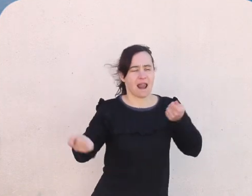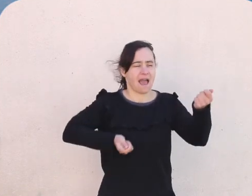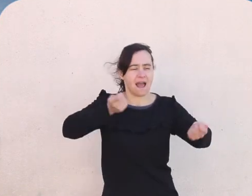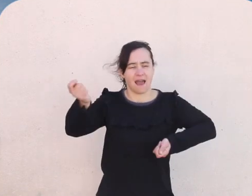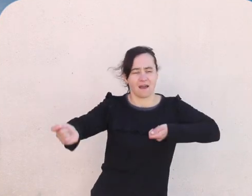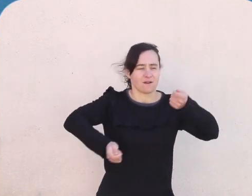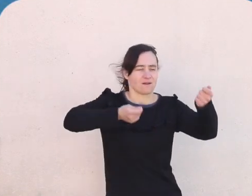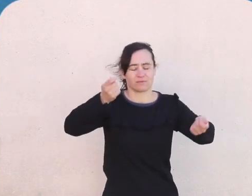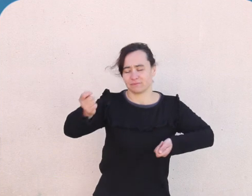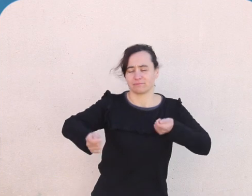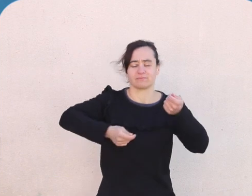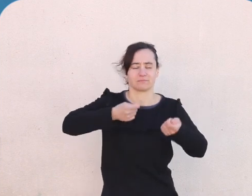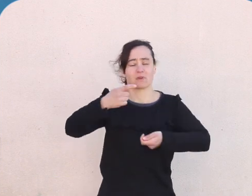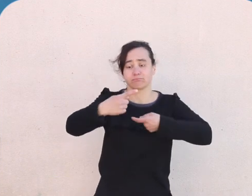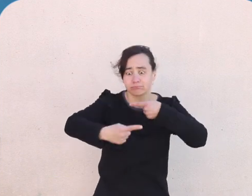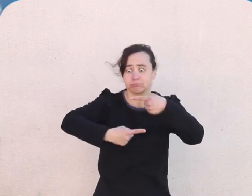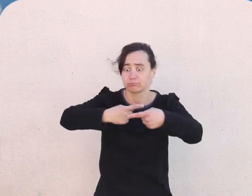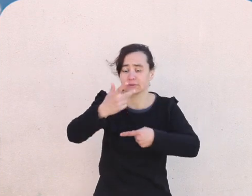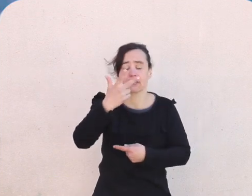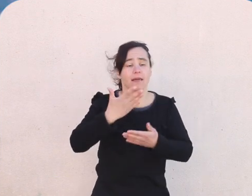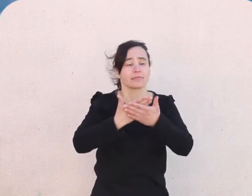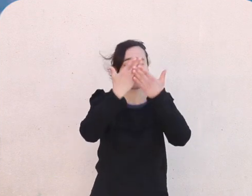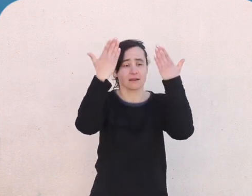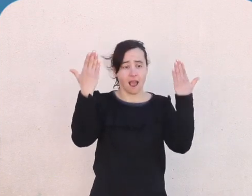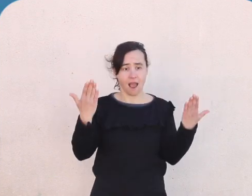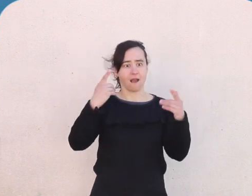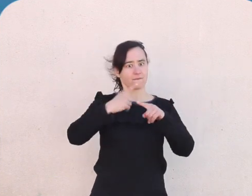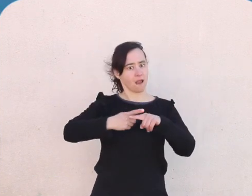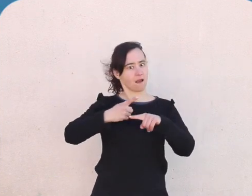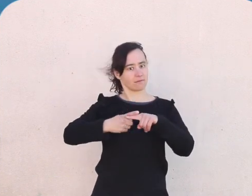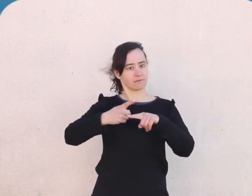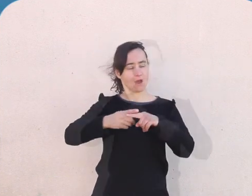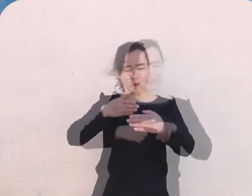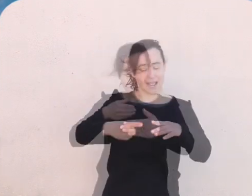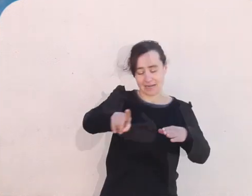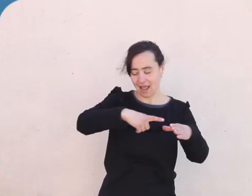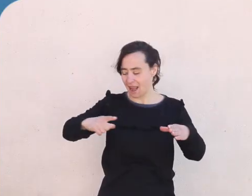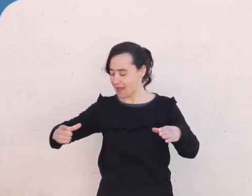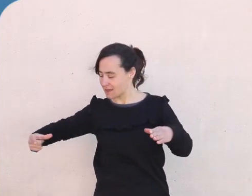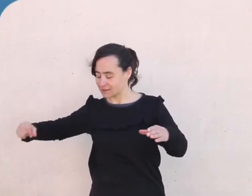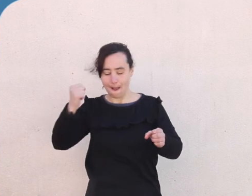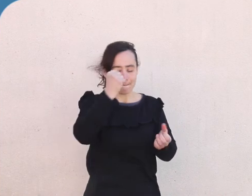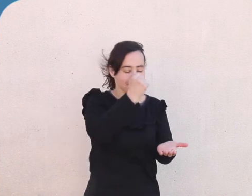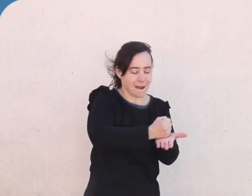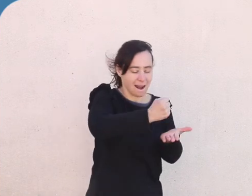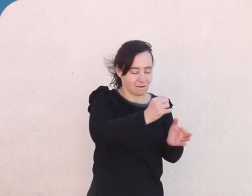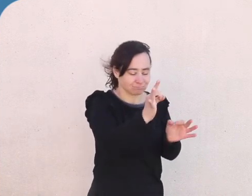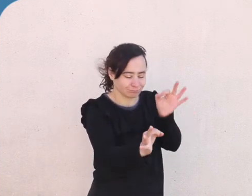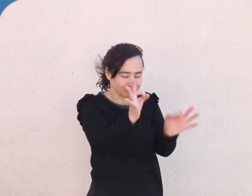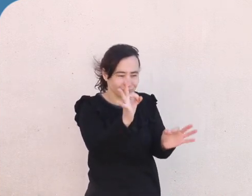aquella gran fiesta, a la raya le quedaron las marcas en forma de lunares que le son características